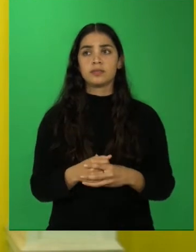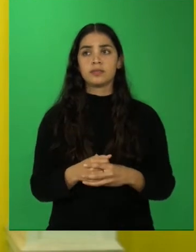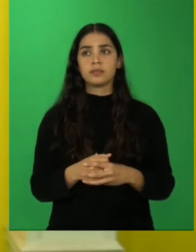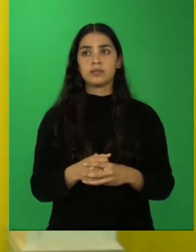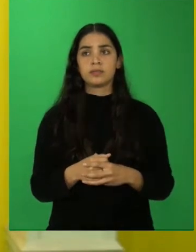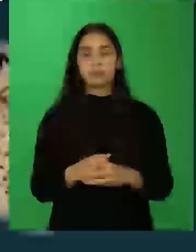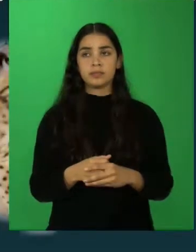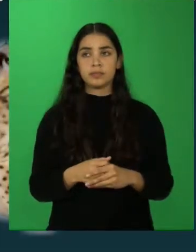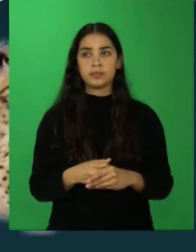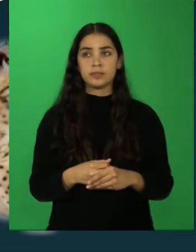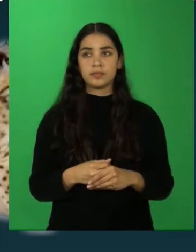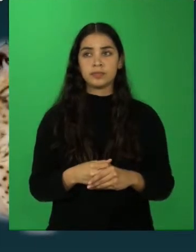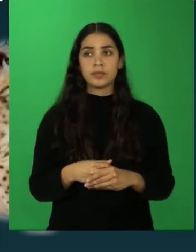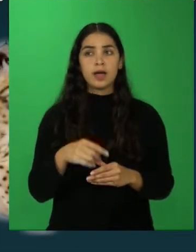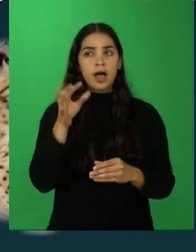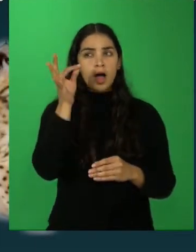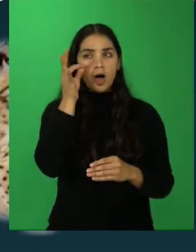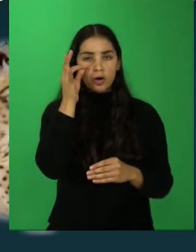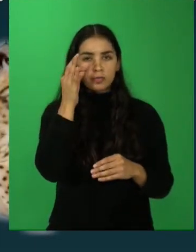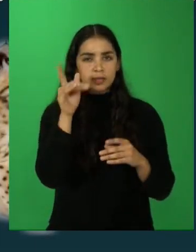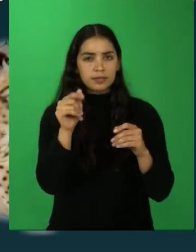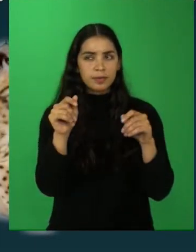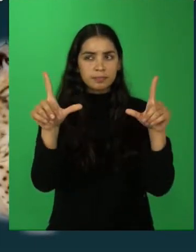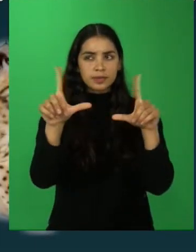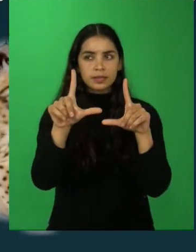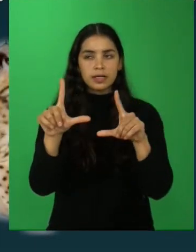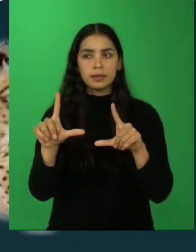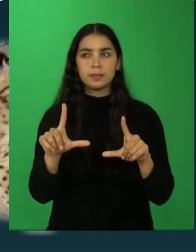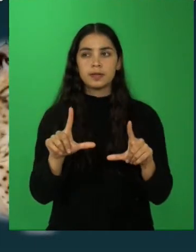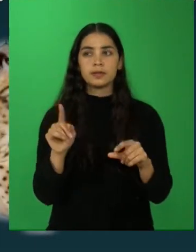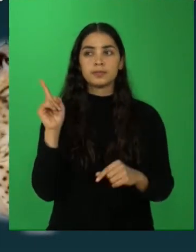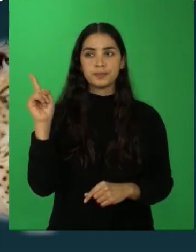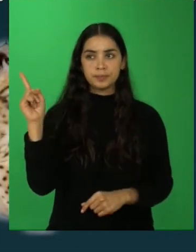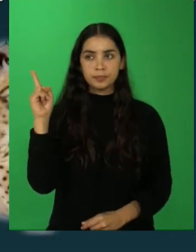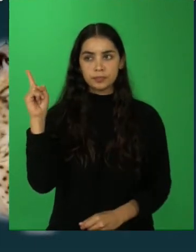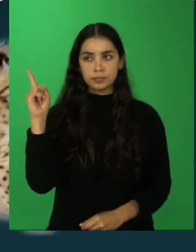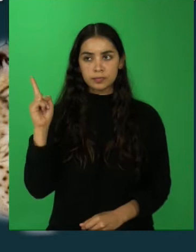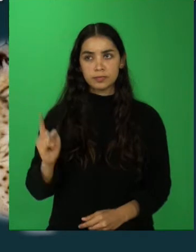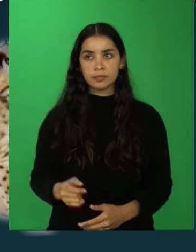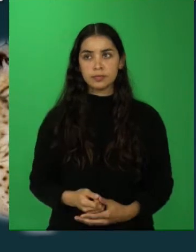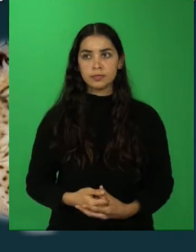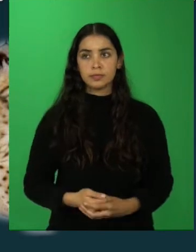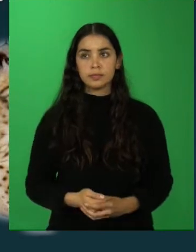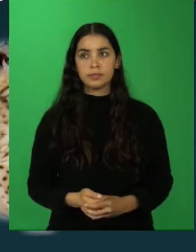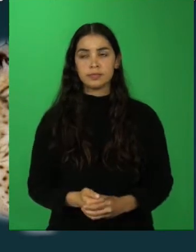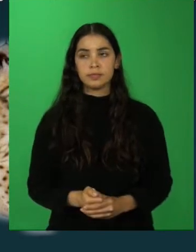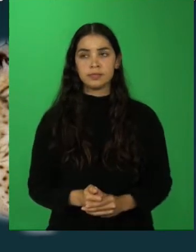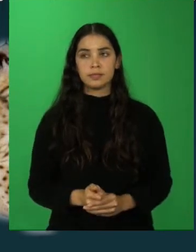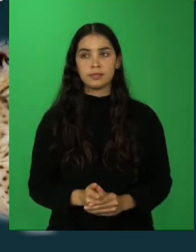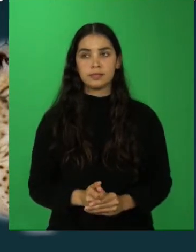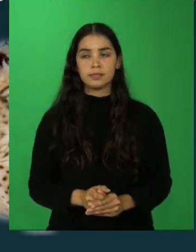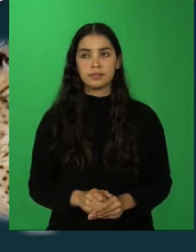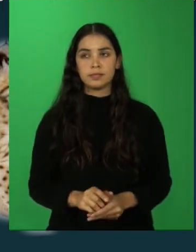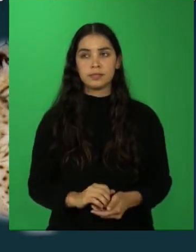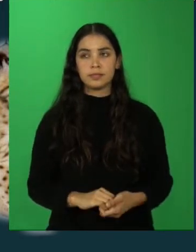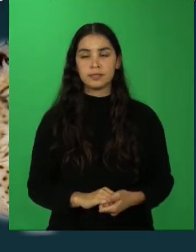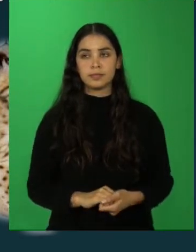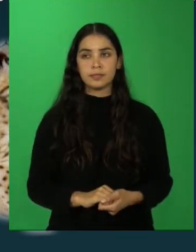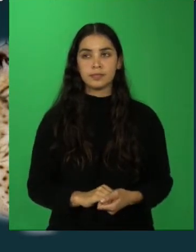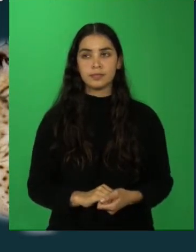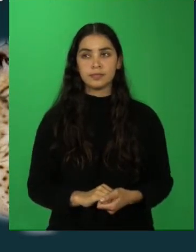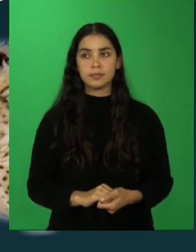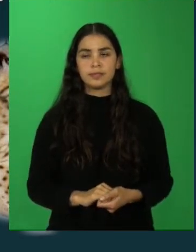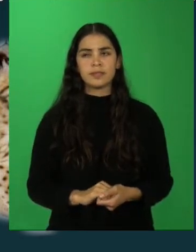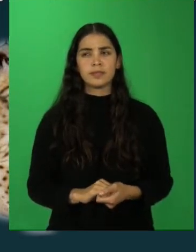hacia el interior se vuelve un poco más cálido para tener un clima frío en las alturas de la cordillera. La